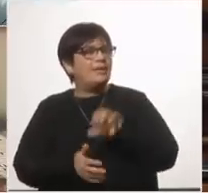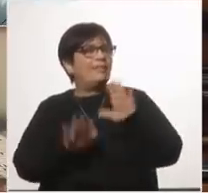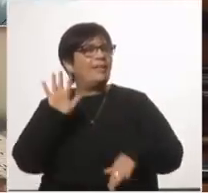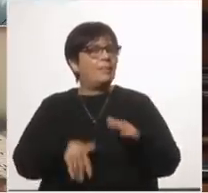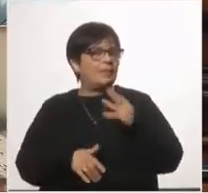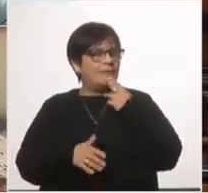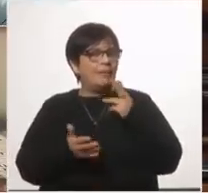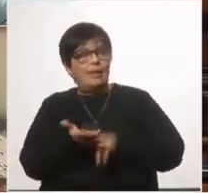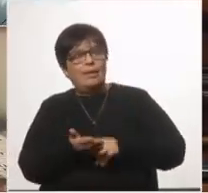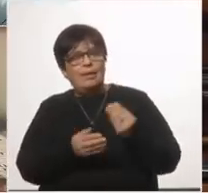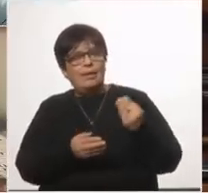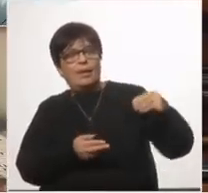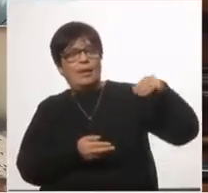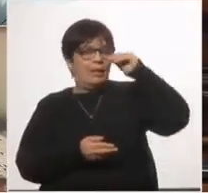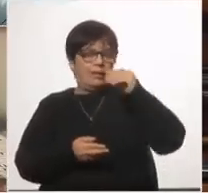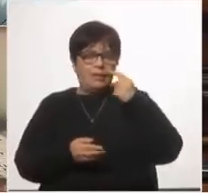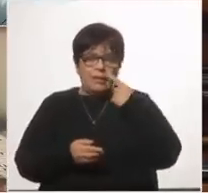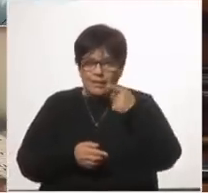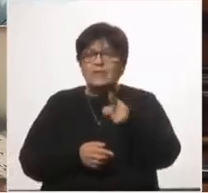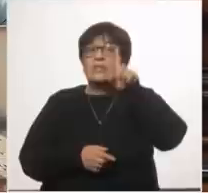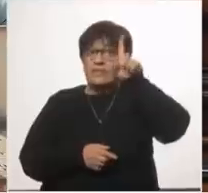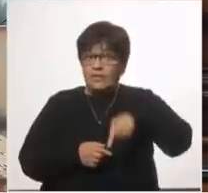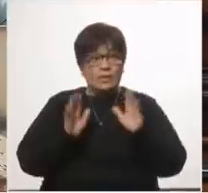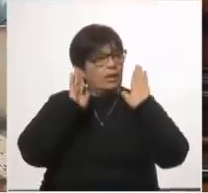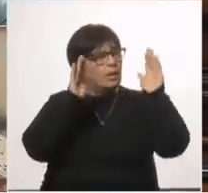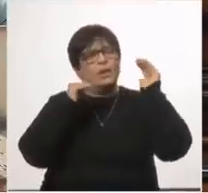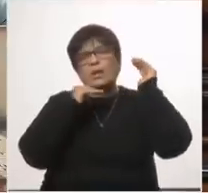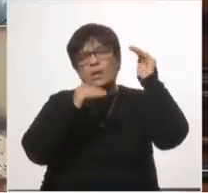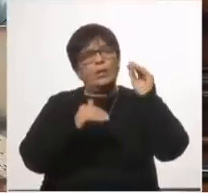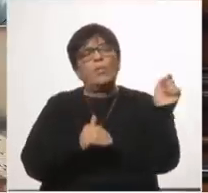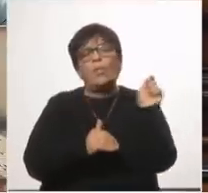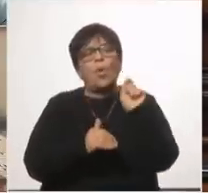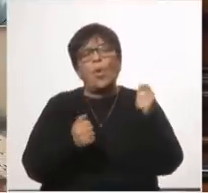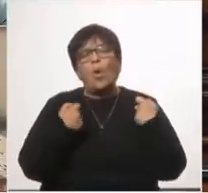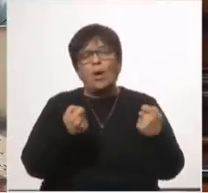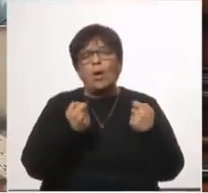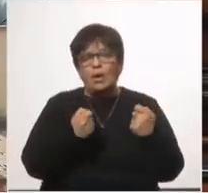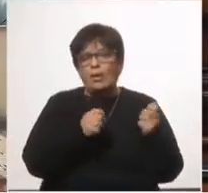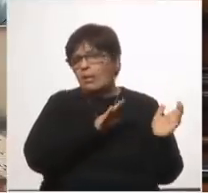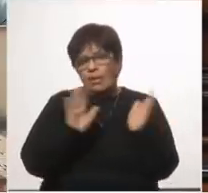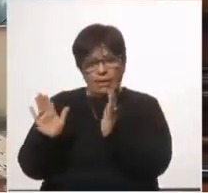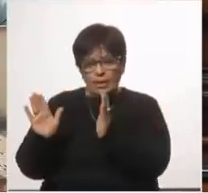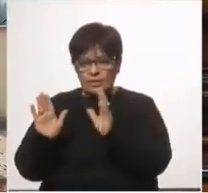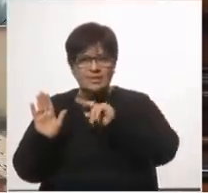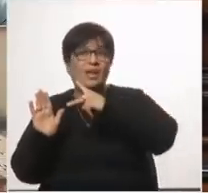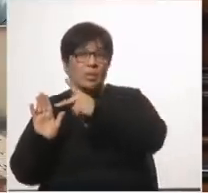fiscal fue víctima de un ajuste que priorizó las cuentas públicas a la salud de la gente